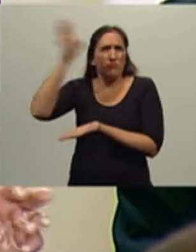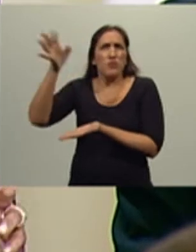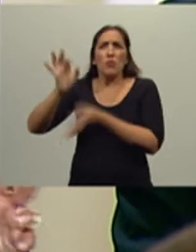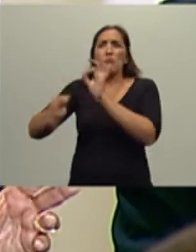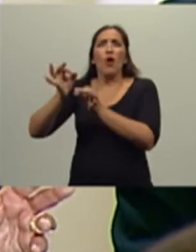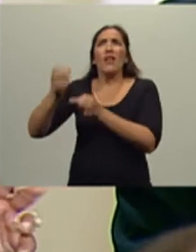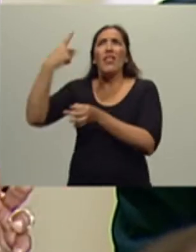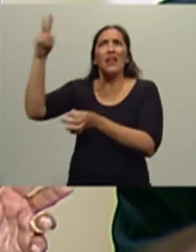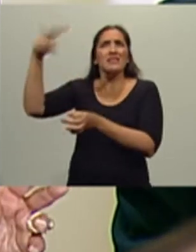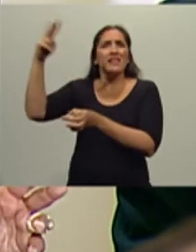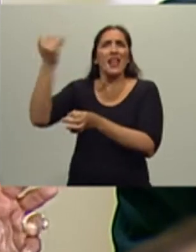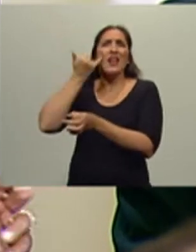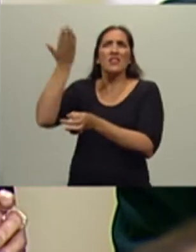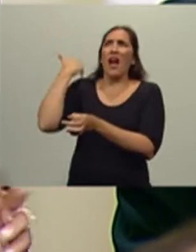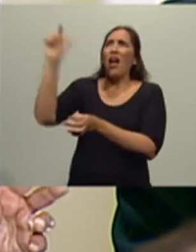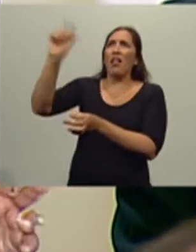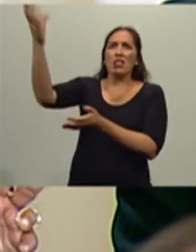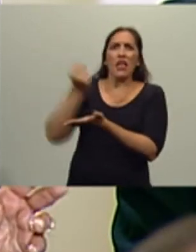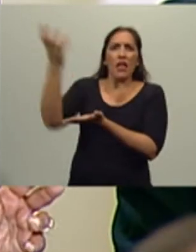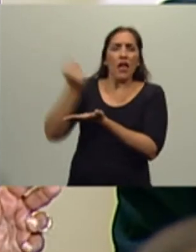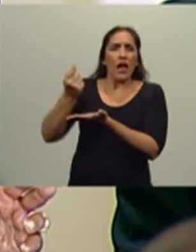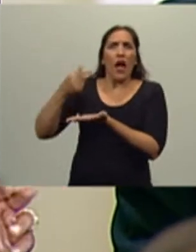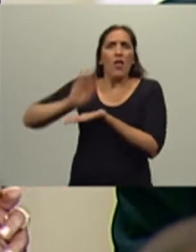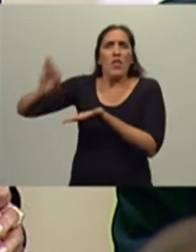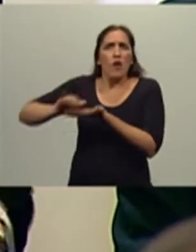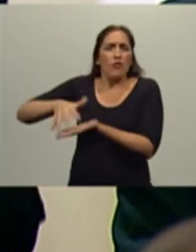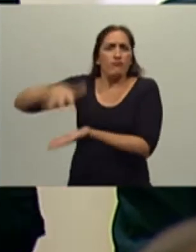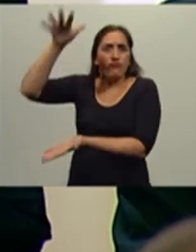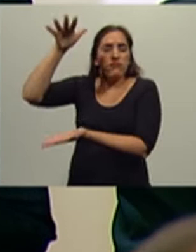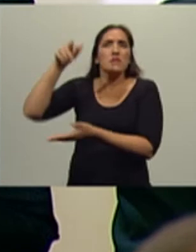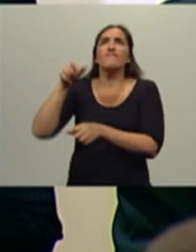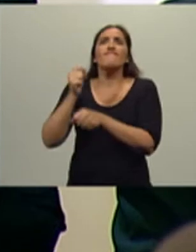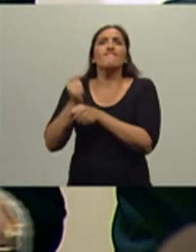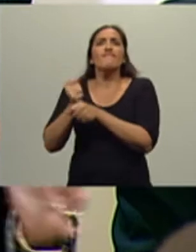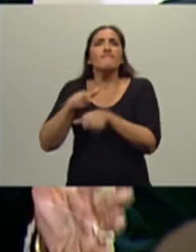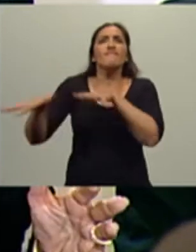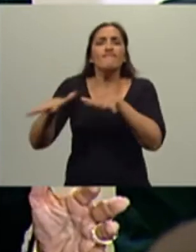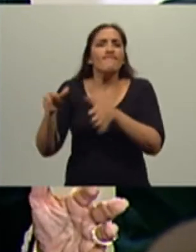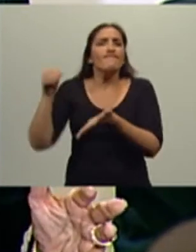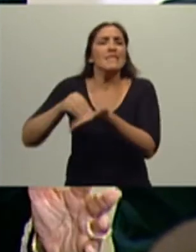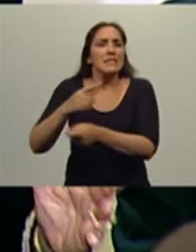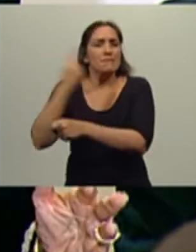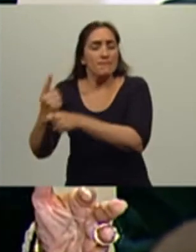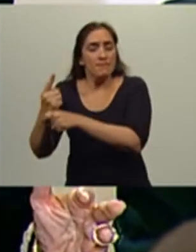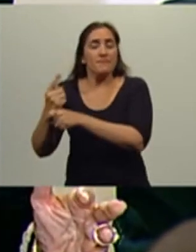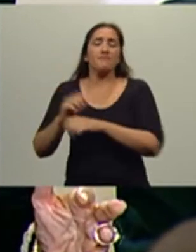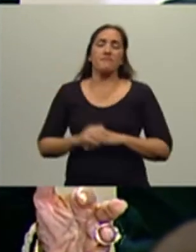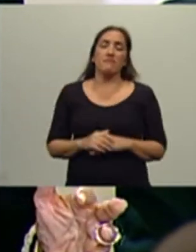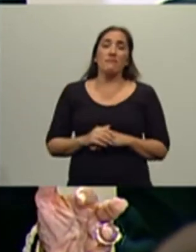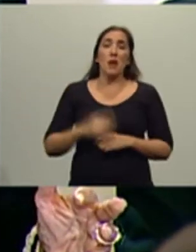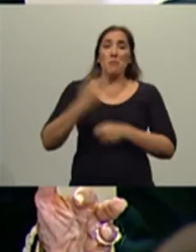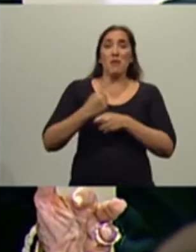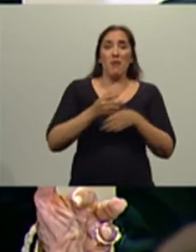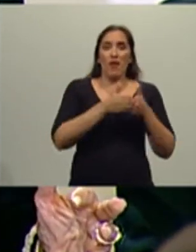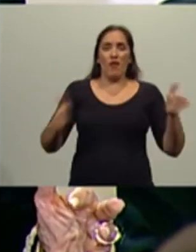monedas extranjeras que le impedían desarrollar cualquier tipo de actividad y durante, primero, el Gobierno